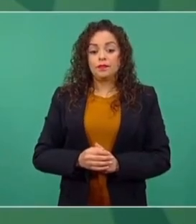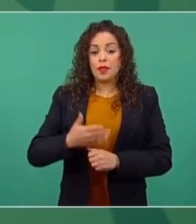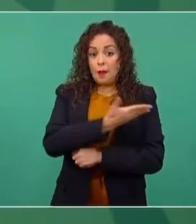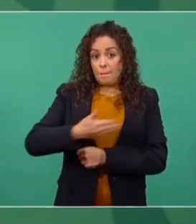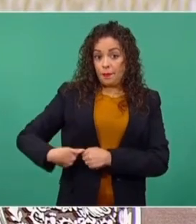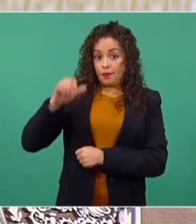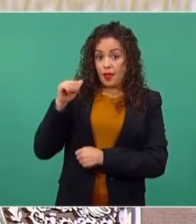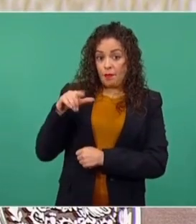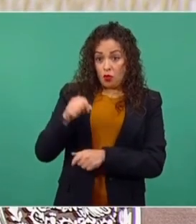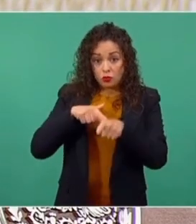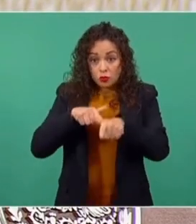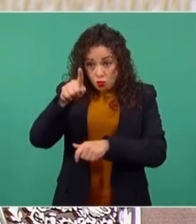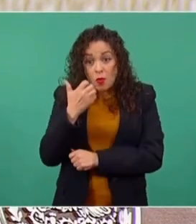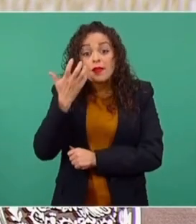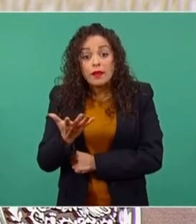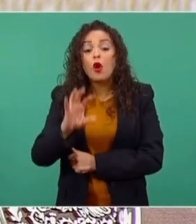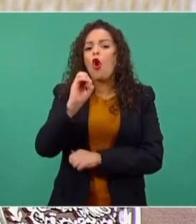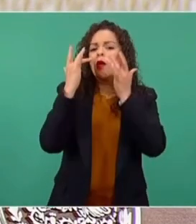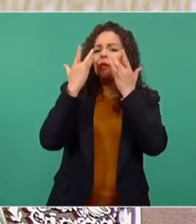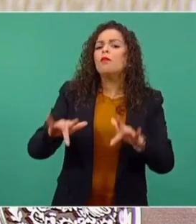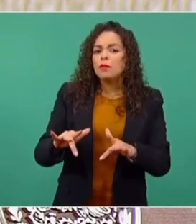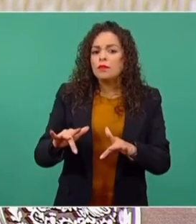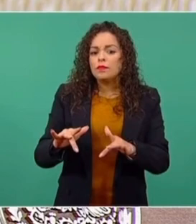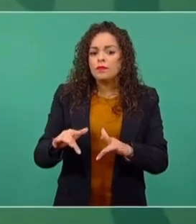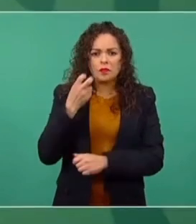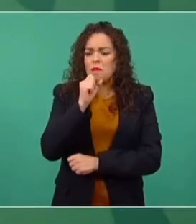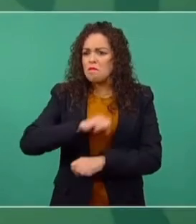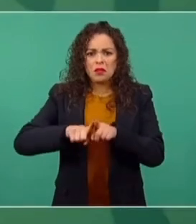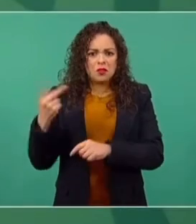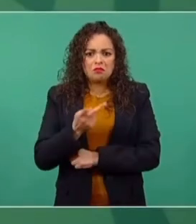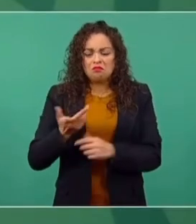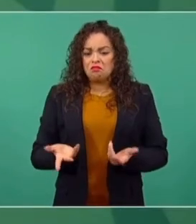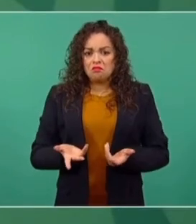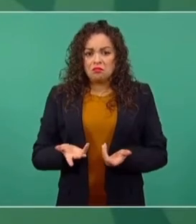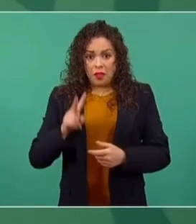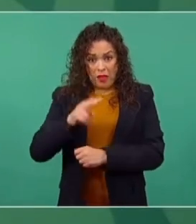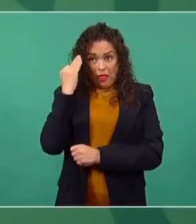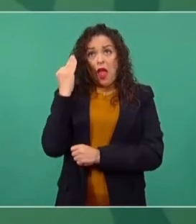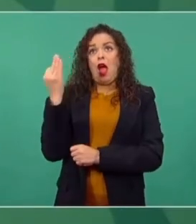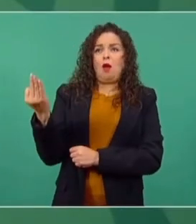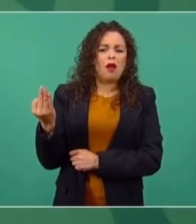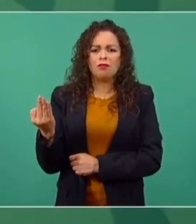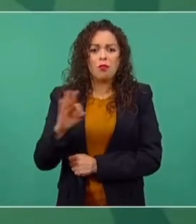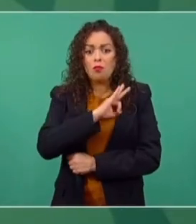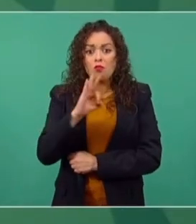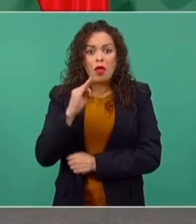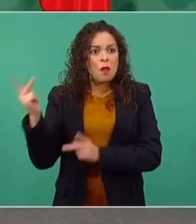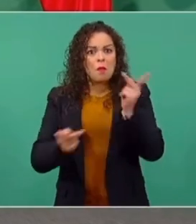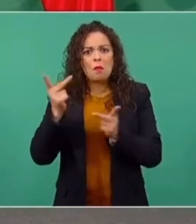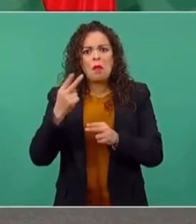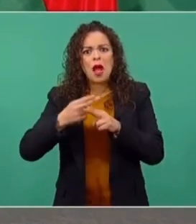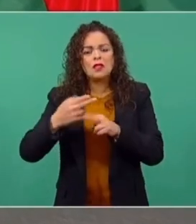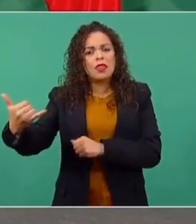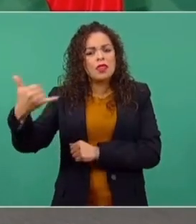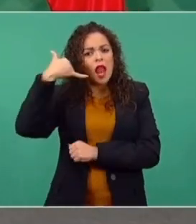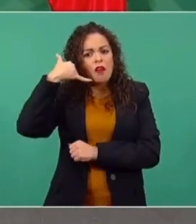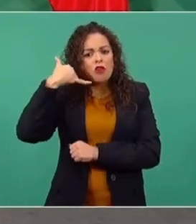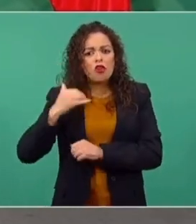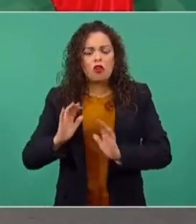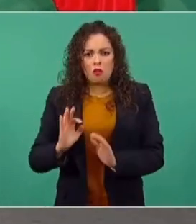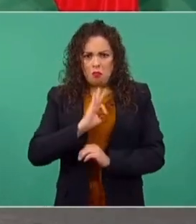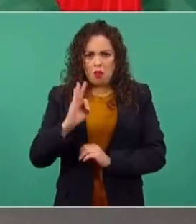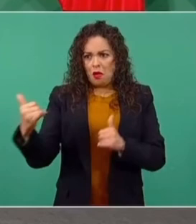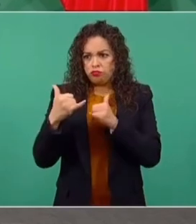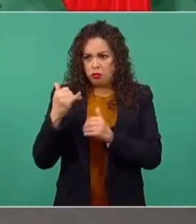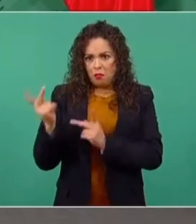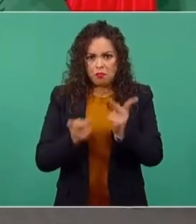Manuel López Obrador o que renuncie? Entonces, no llevaría mucho tiempo, incluso se podría hacer hasta telefónica. Y otra parte